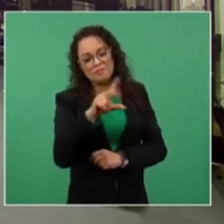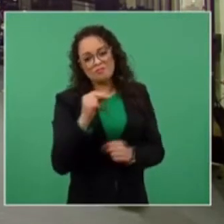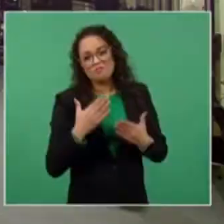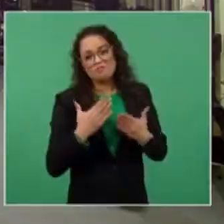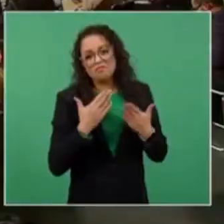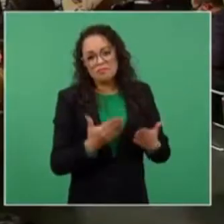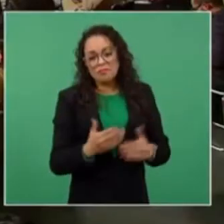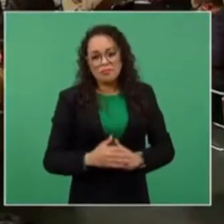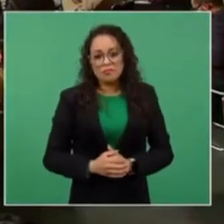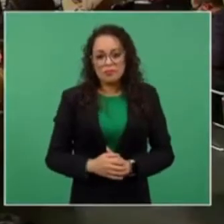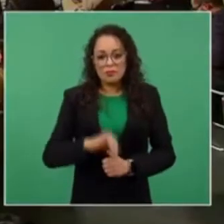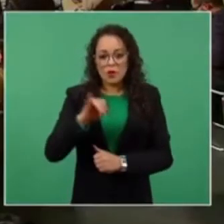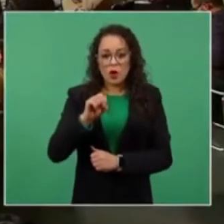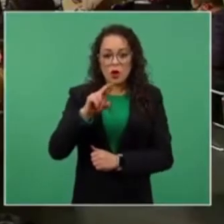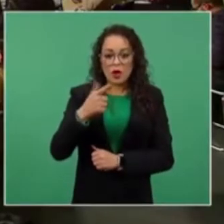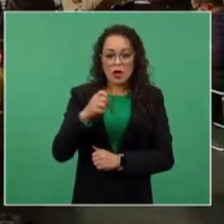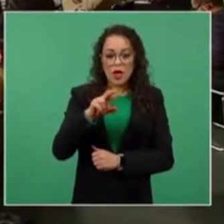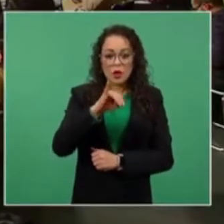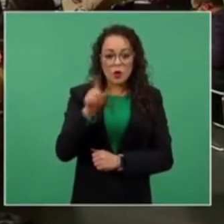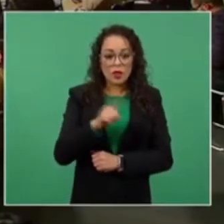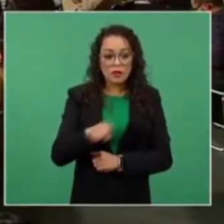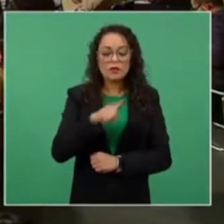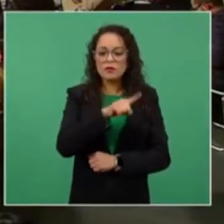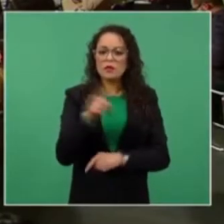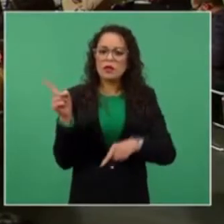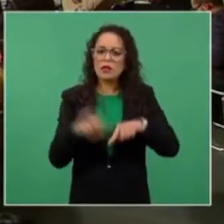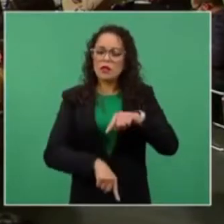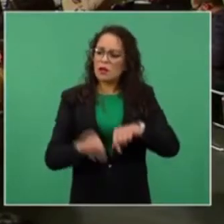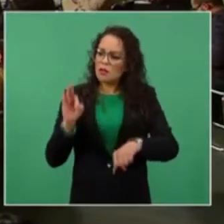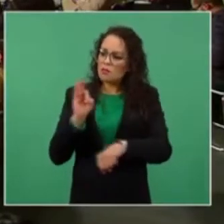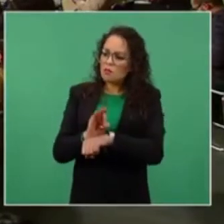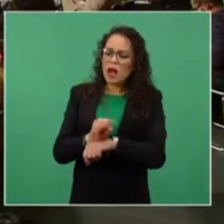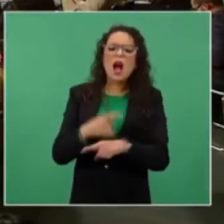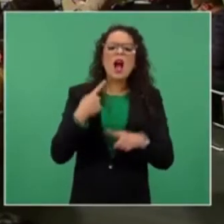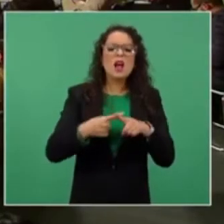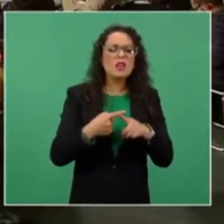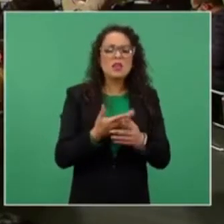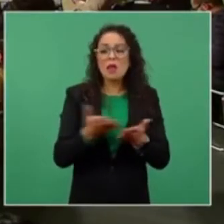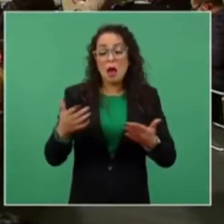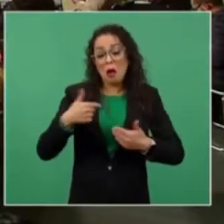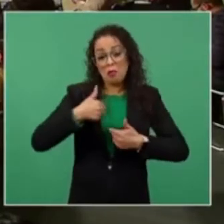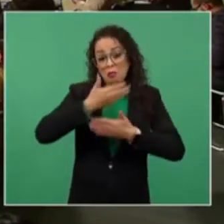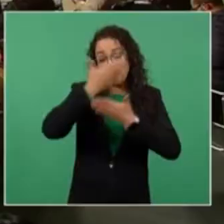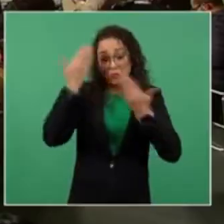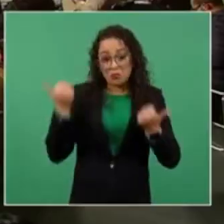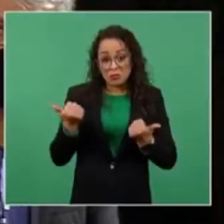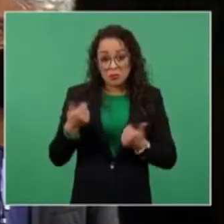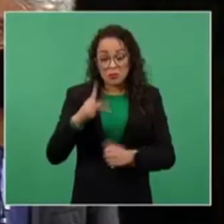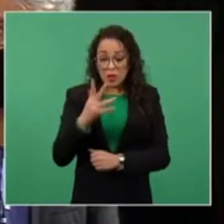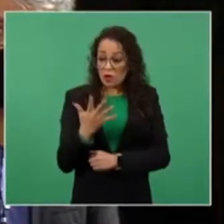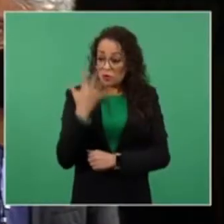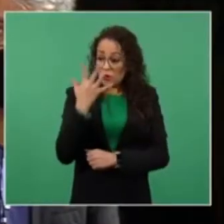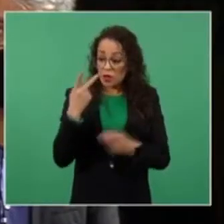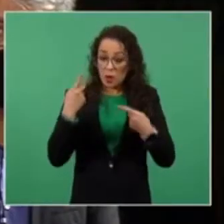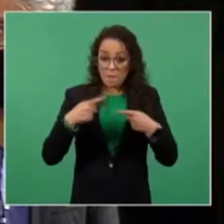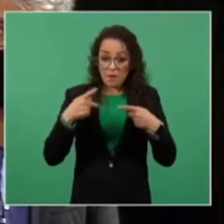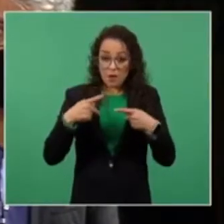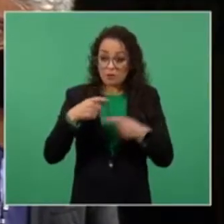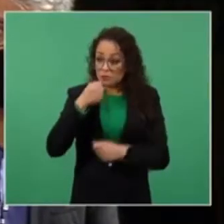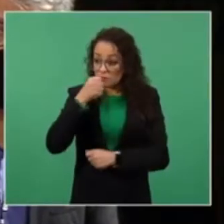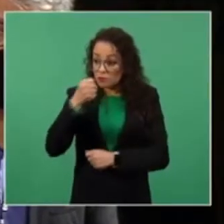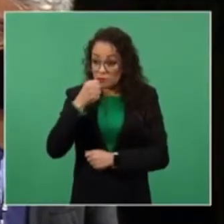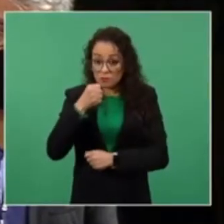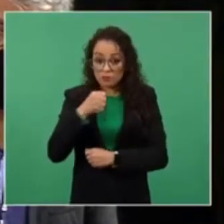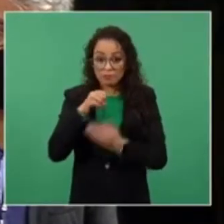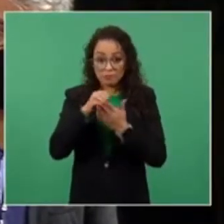les quita el mecanismo de protección. De los últimos cinco periodistas que tenemos documentados, habían pedido